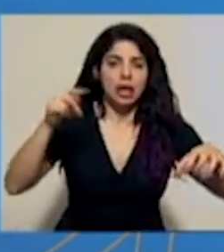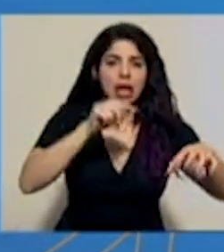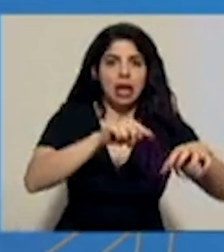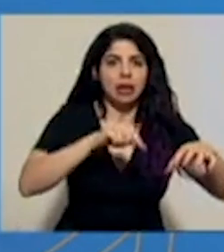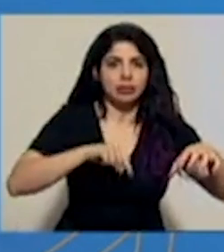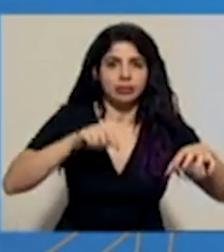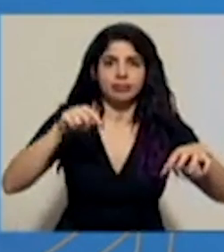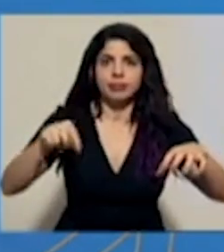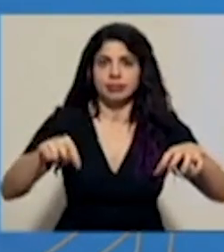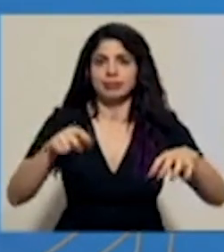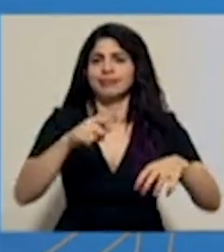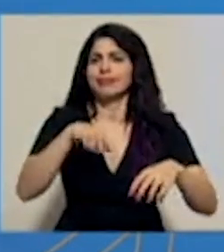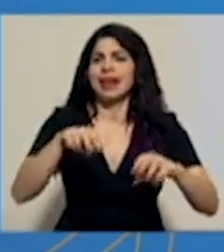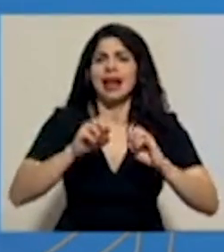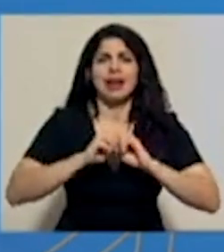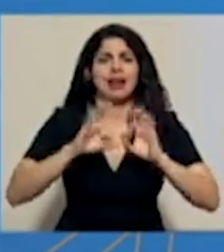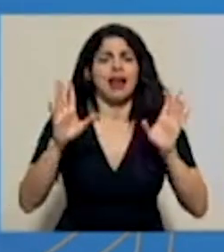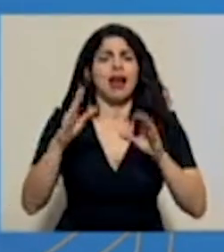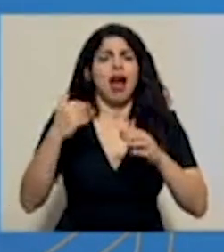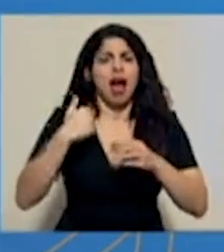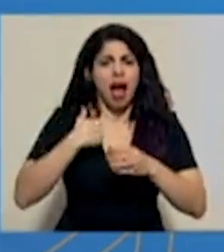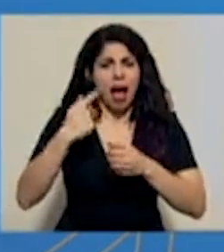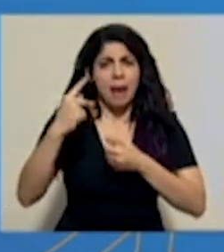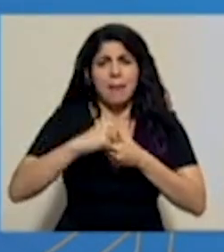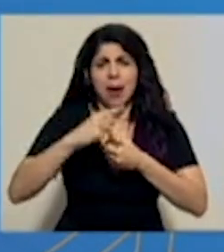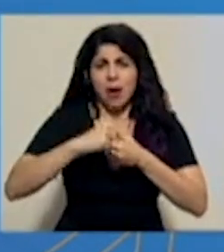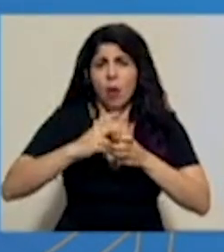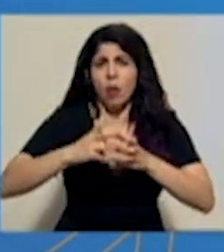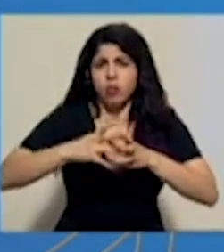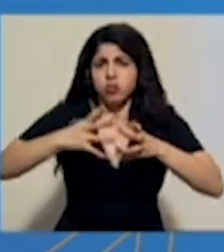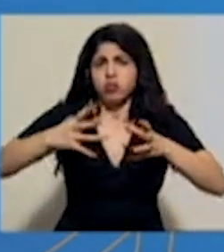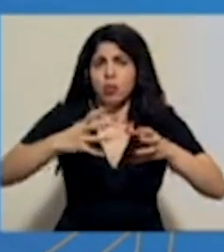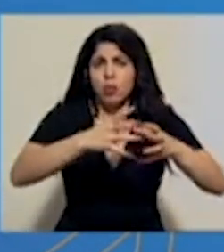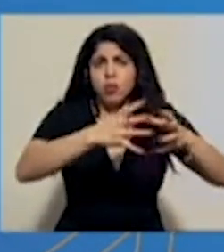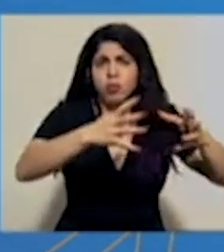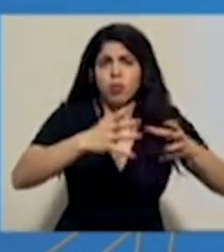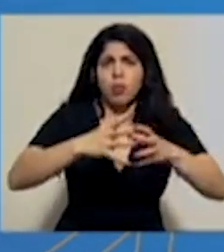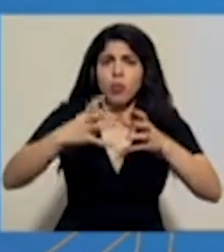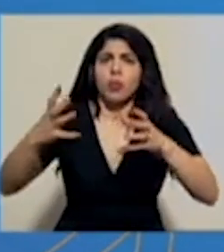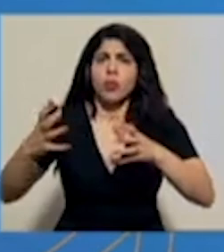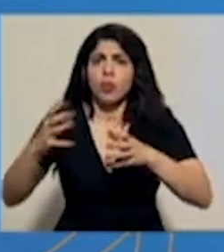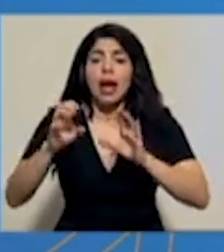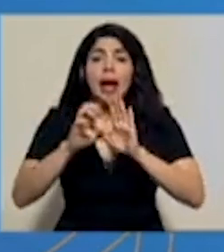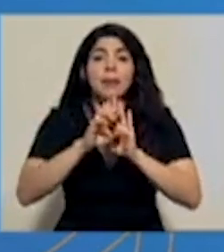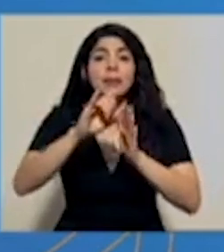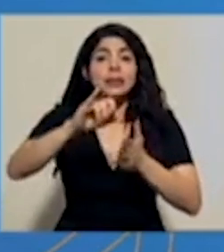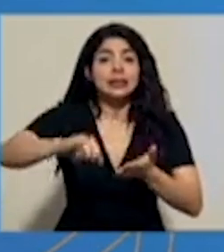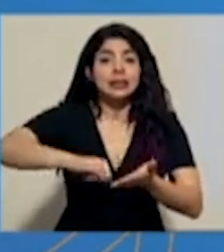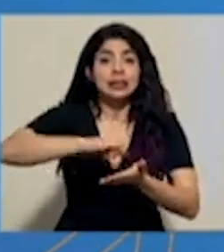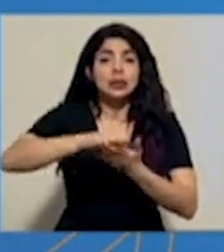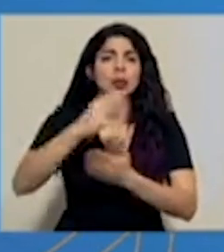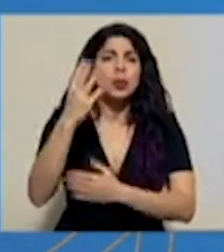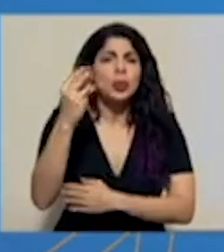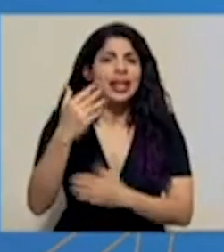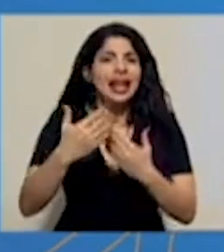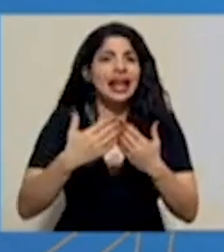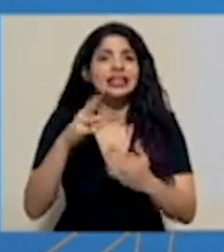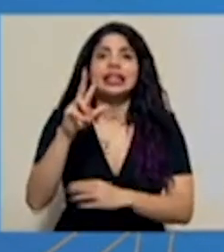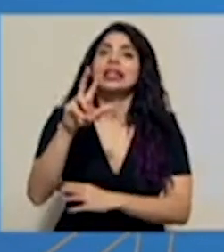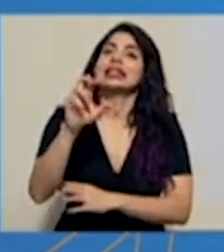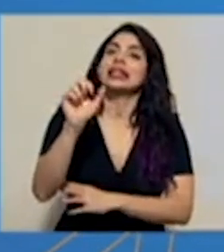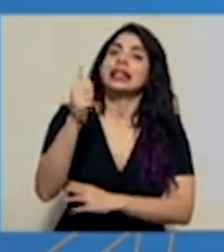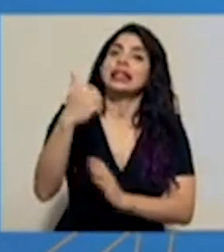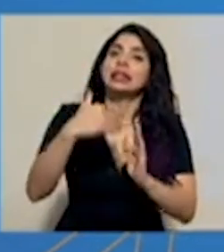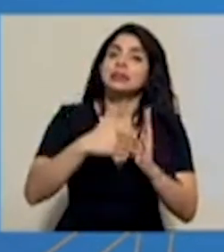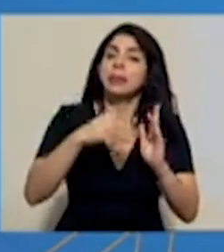donde claramente hay una participación bastante importante por ejemplo en el caso de San José son cerca de 310